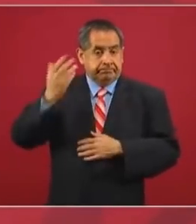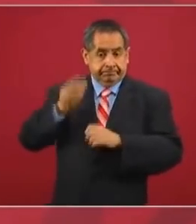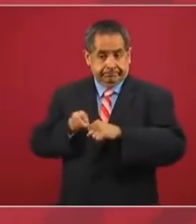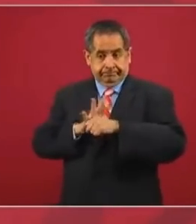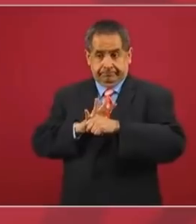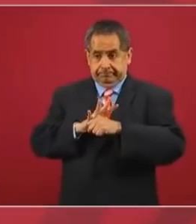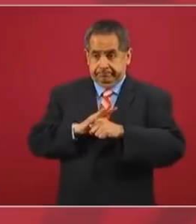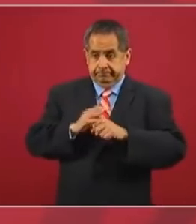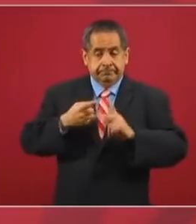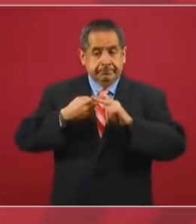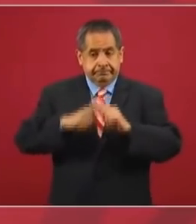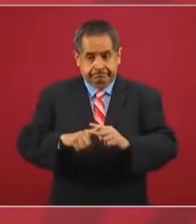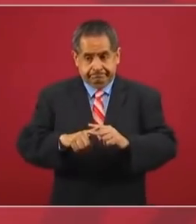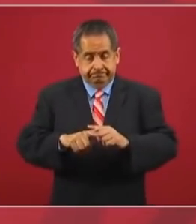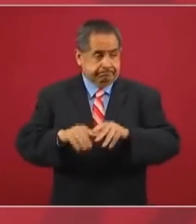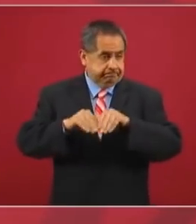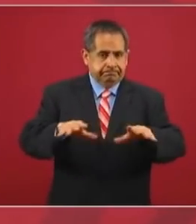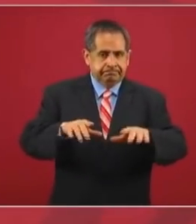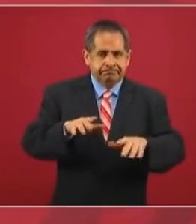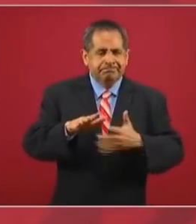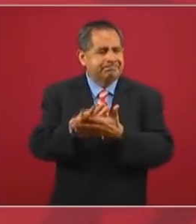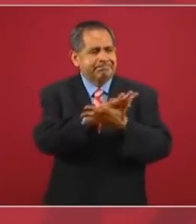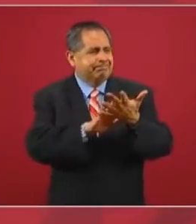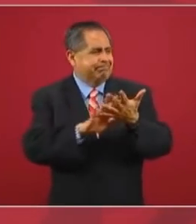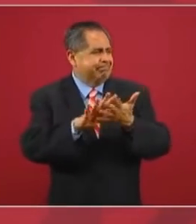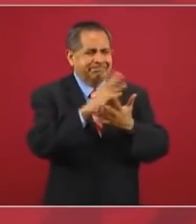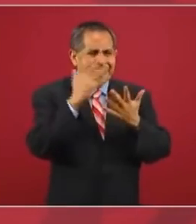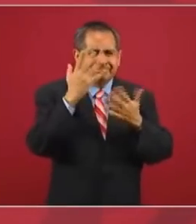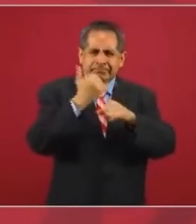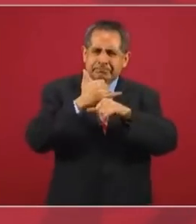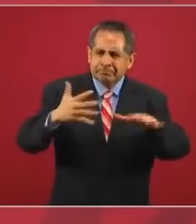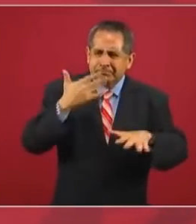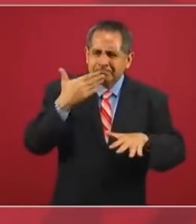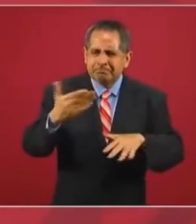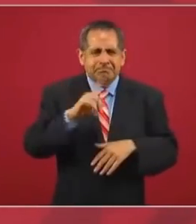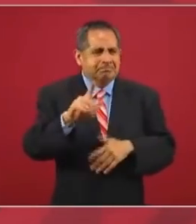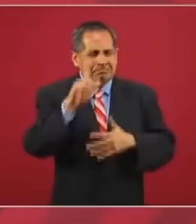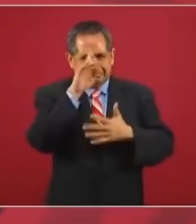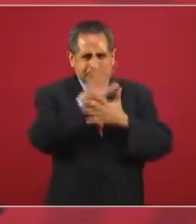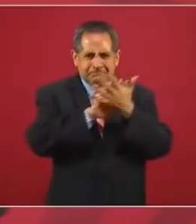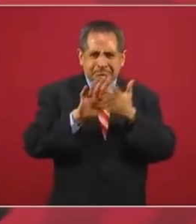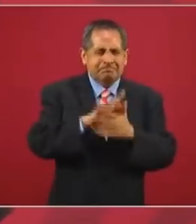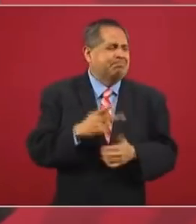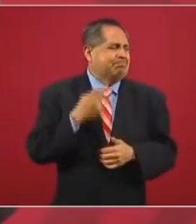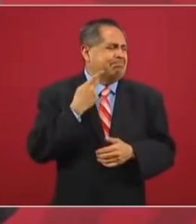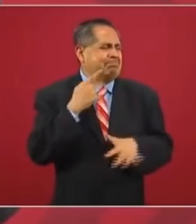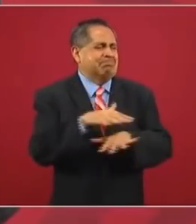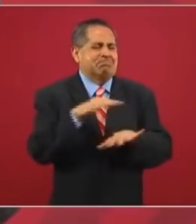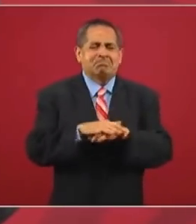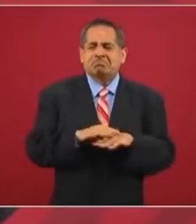mucha desinformación, mucha politiquería,